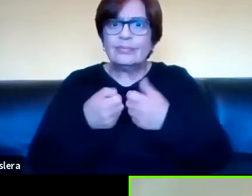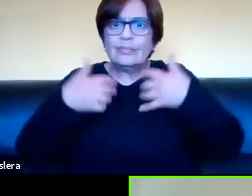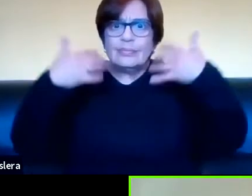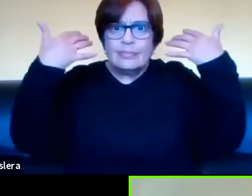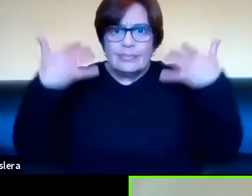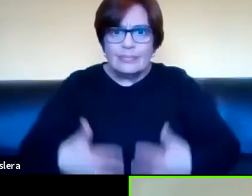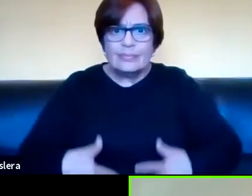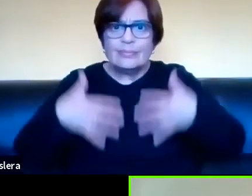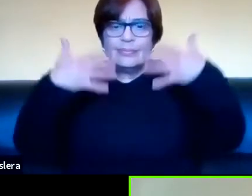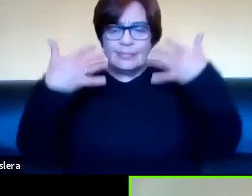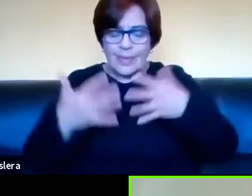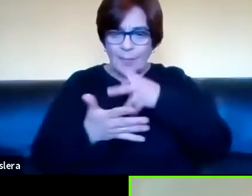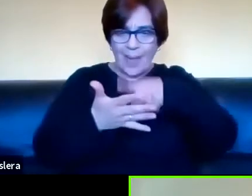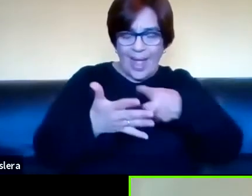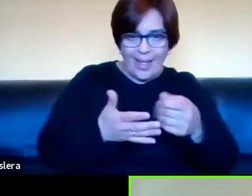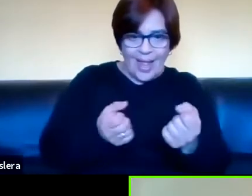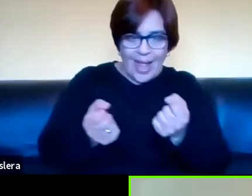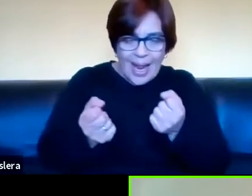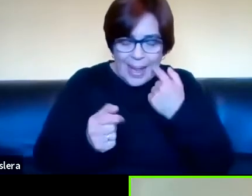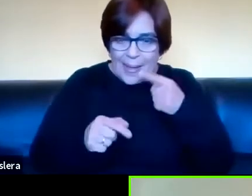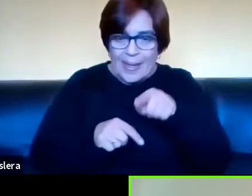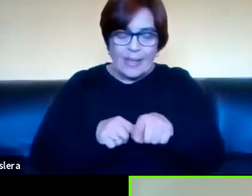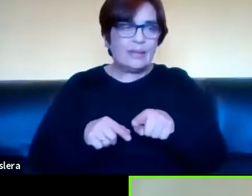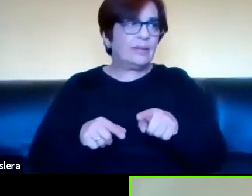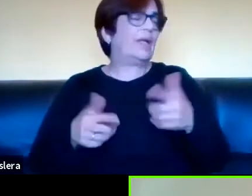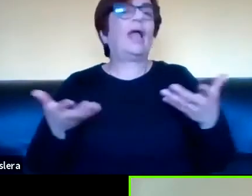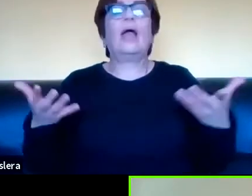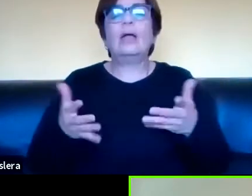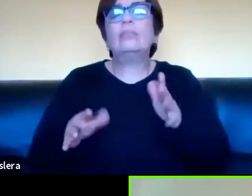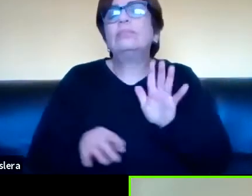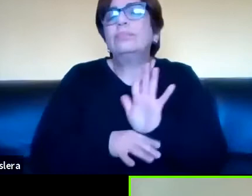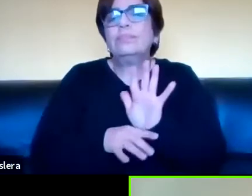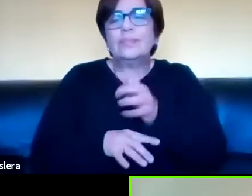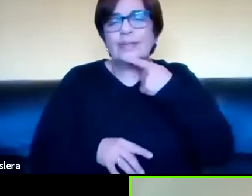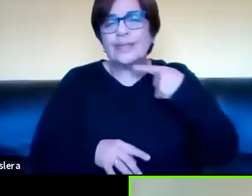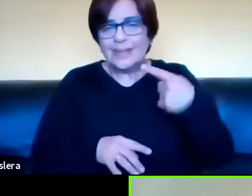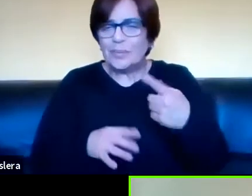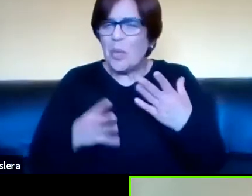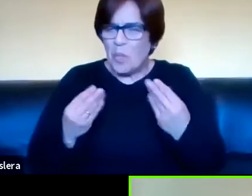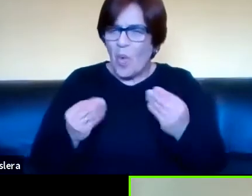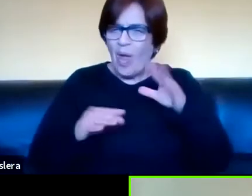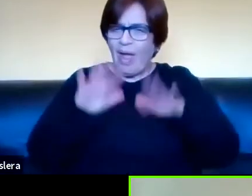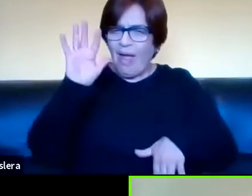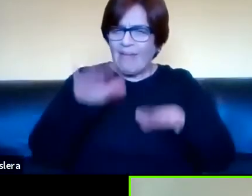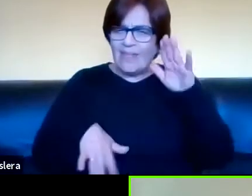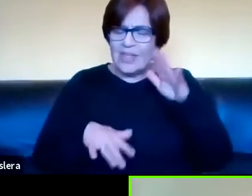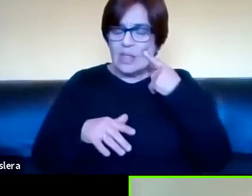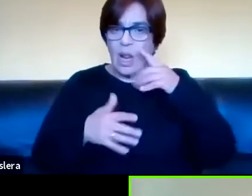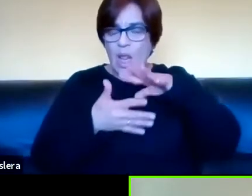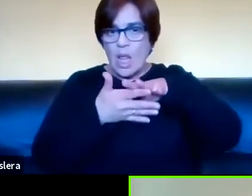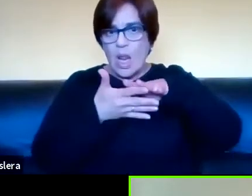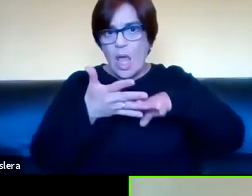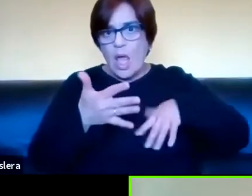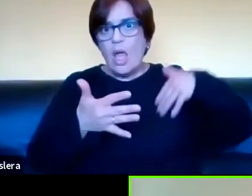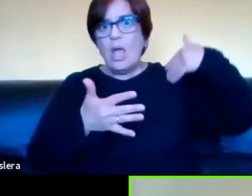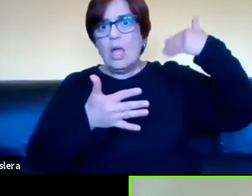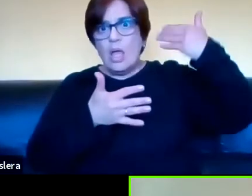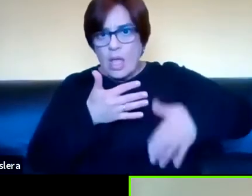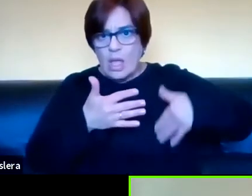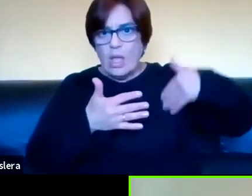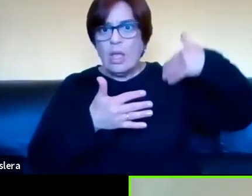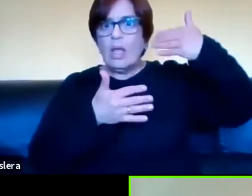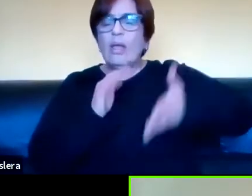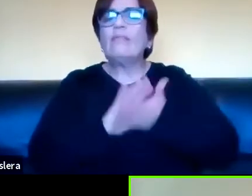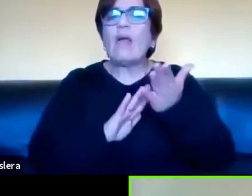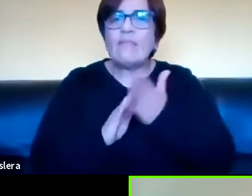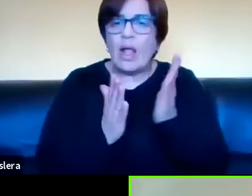posibilidades de planificación y control, al tiempo que hoy decimos que nos pasa a muchos que los textos se vuelven interminables, porque uno está por escribir un libro